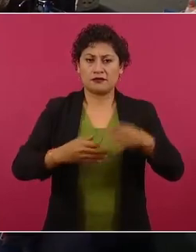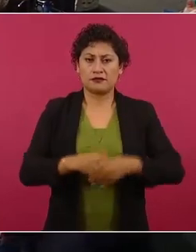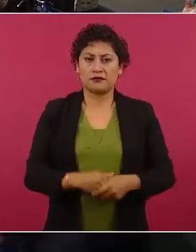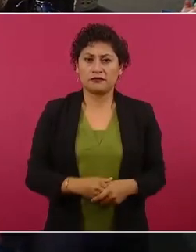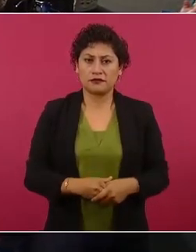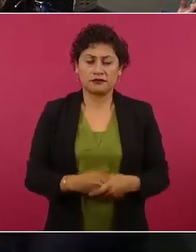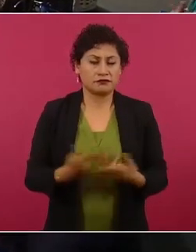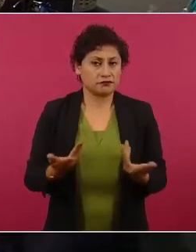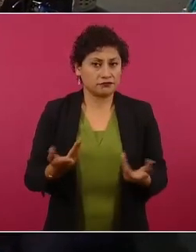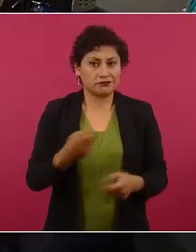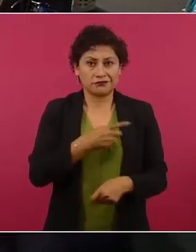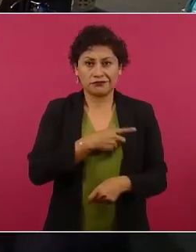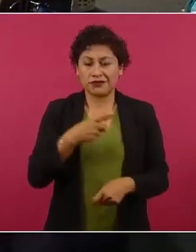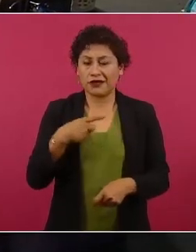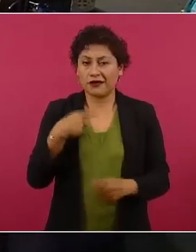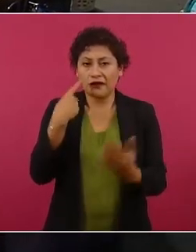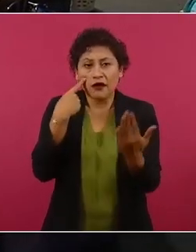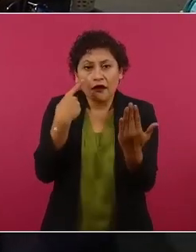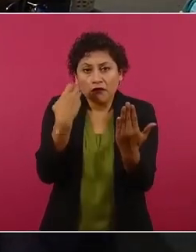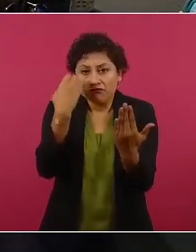revisar el caso.